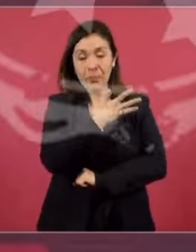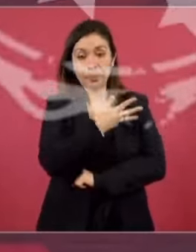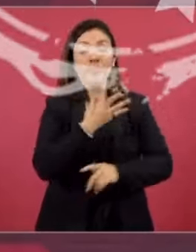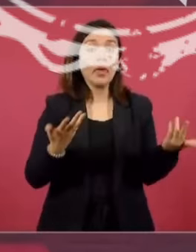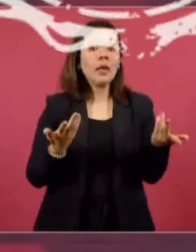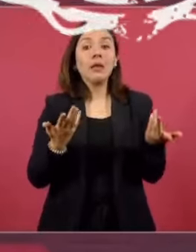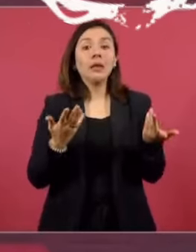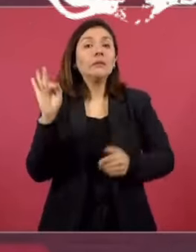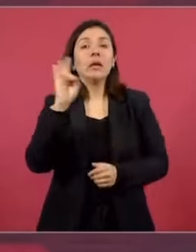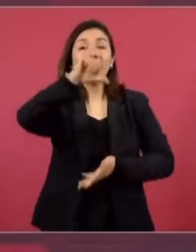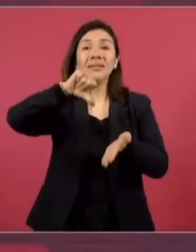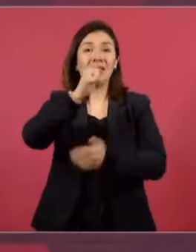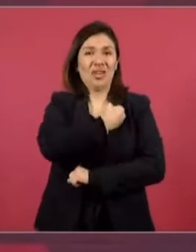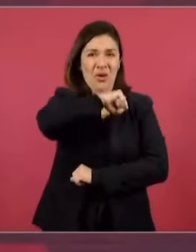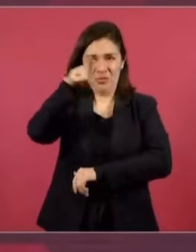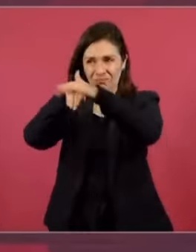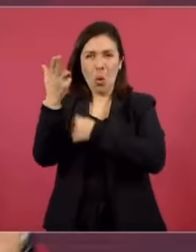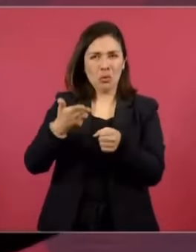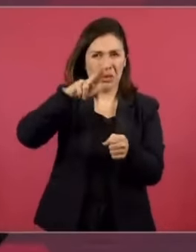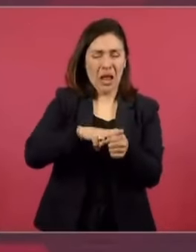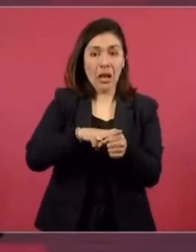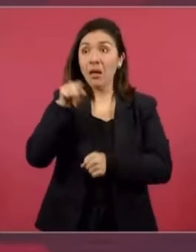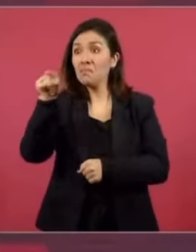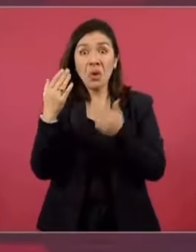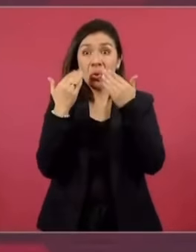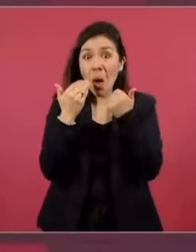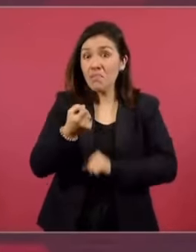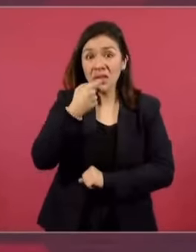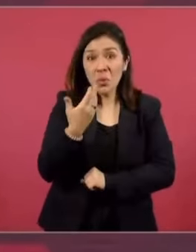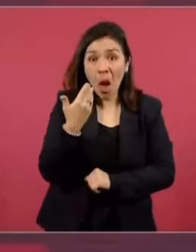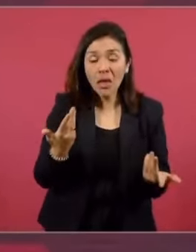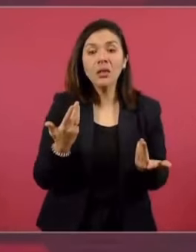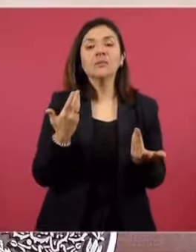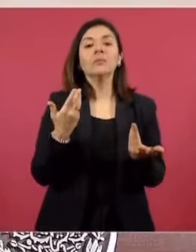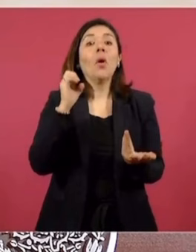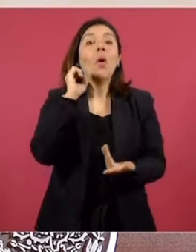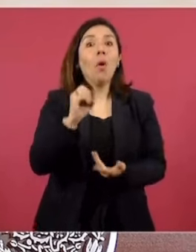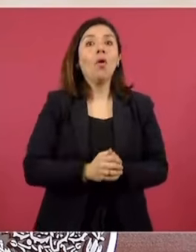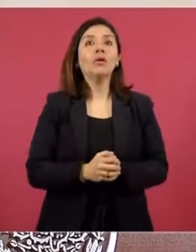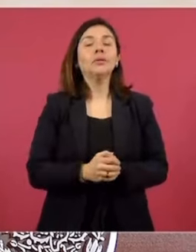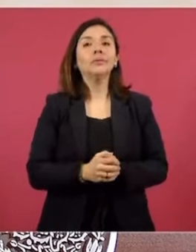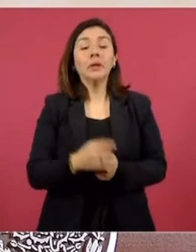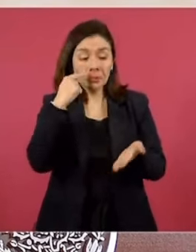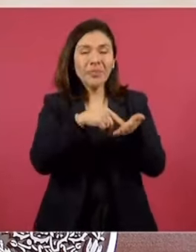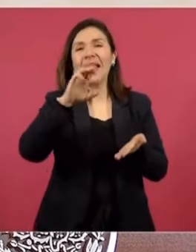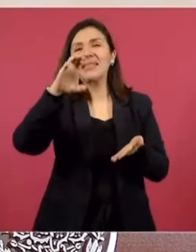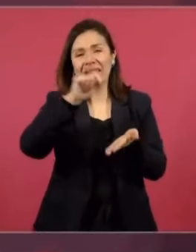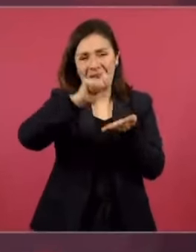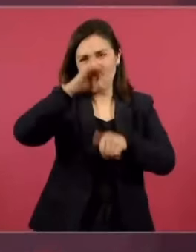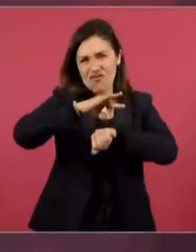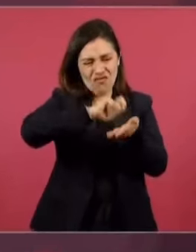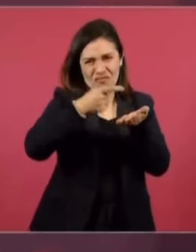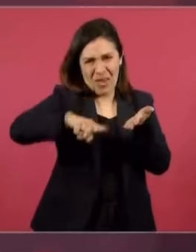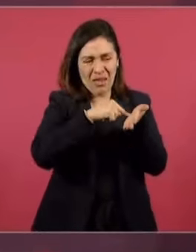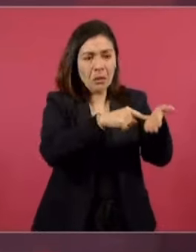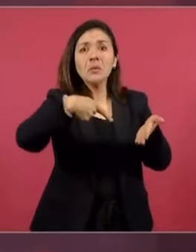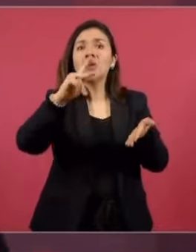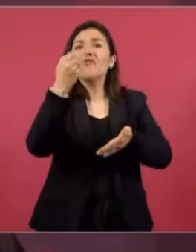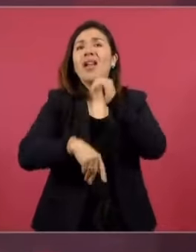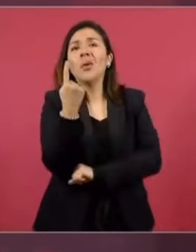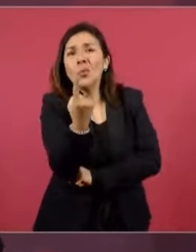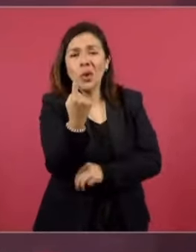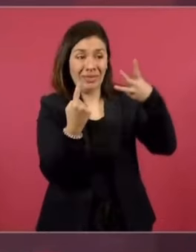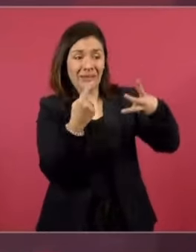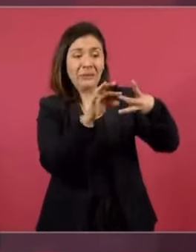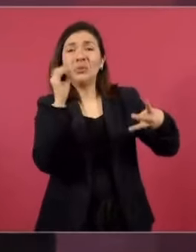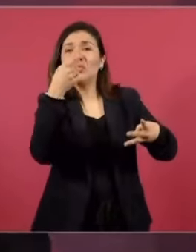Si en un centro de salud, en un hospital, no hay un medicamento, o se surte una receta pero faltan tres, falta uno,